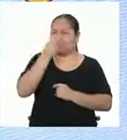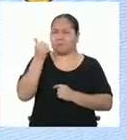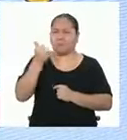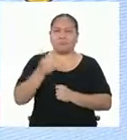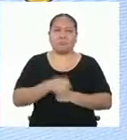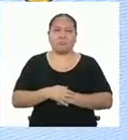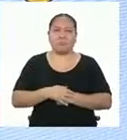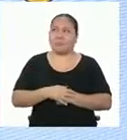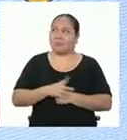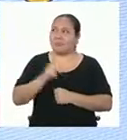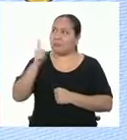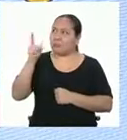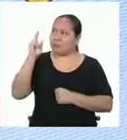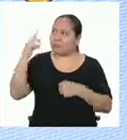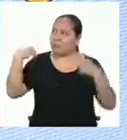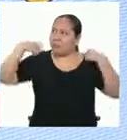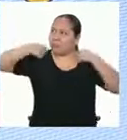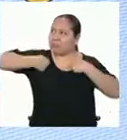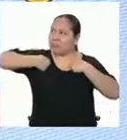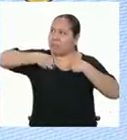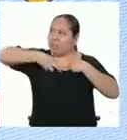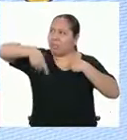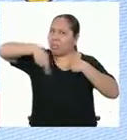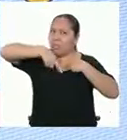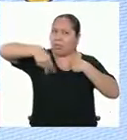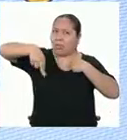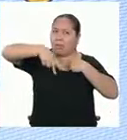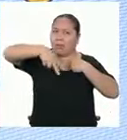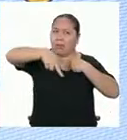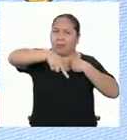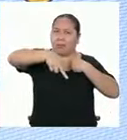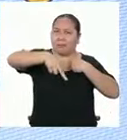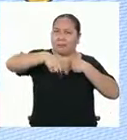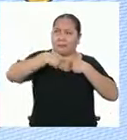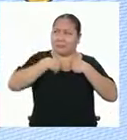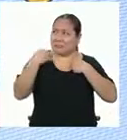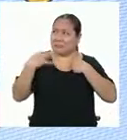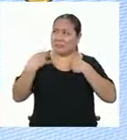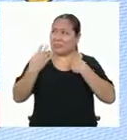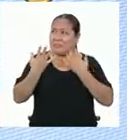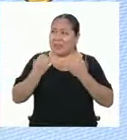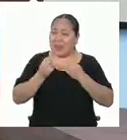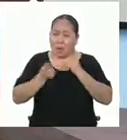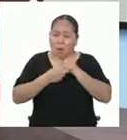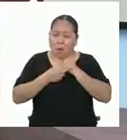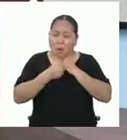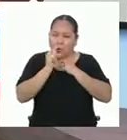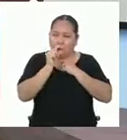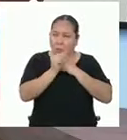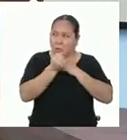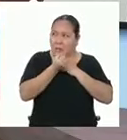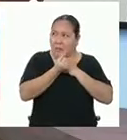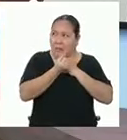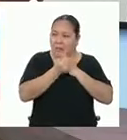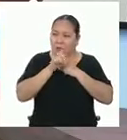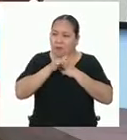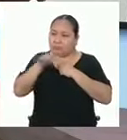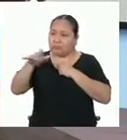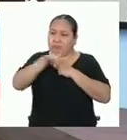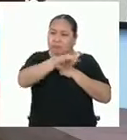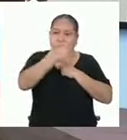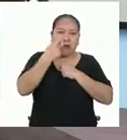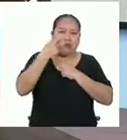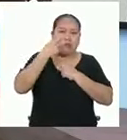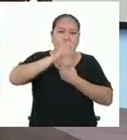su profe mochilero? Yo siempre he querido hacer eso. Ahorrar un poquito y viajar por todo el Perú.